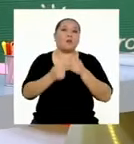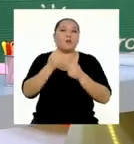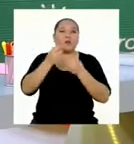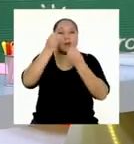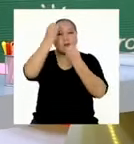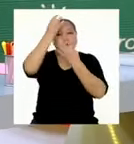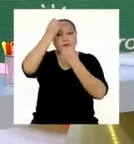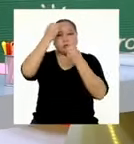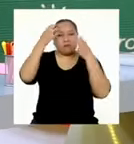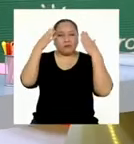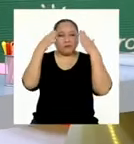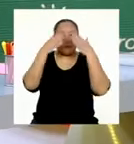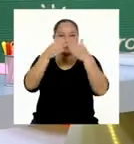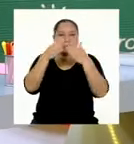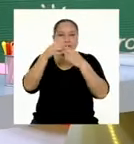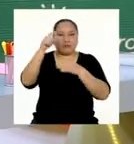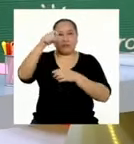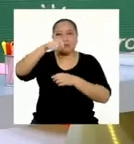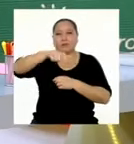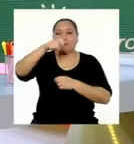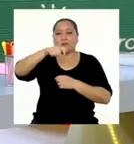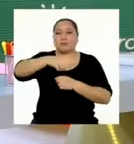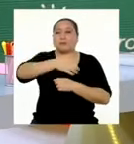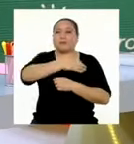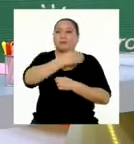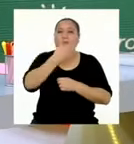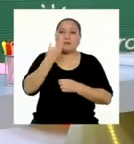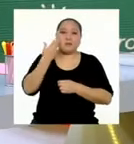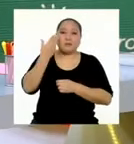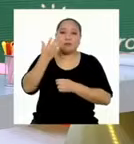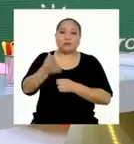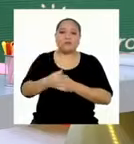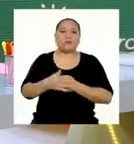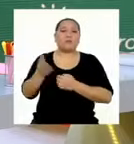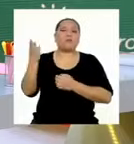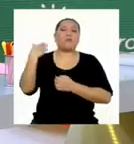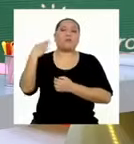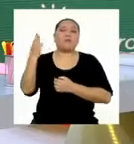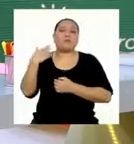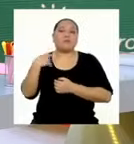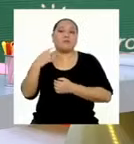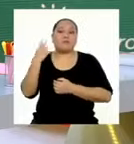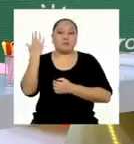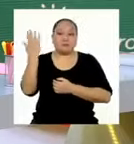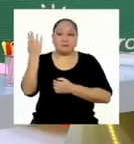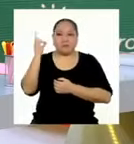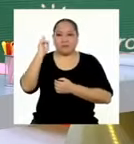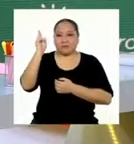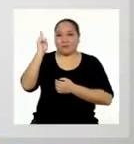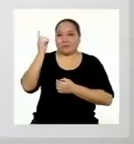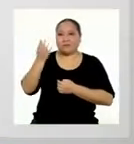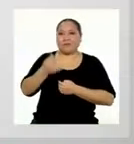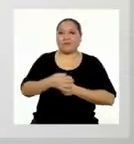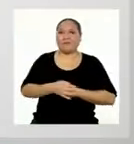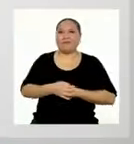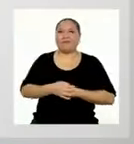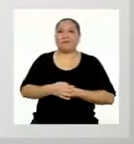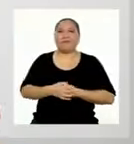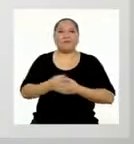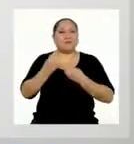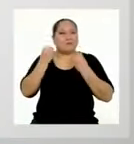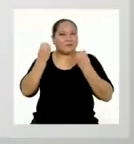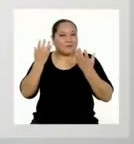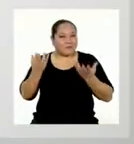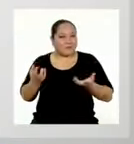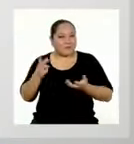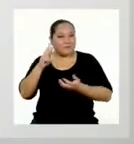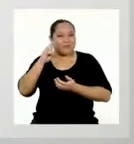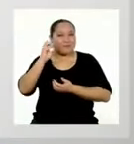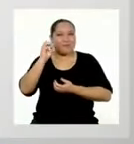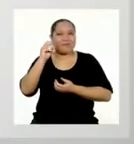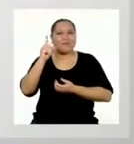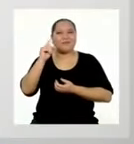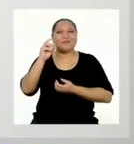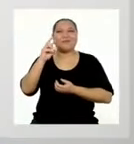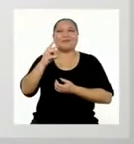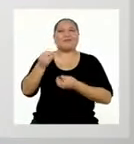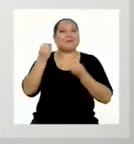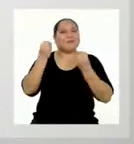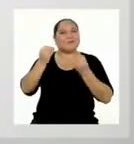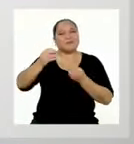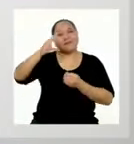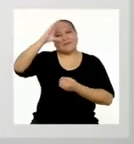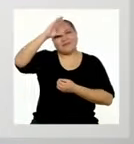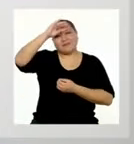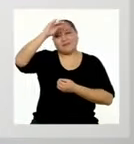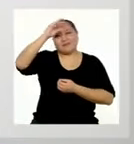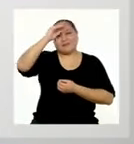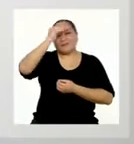específicos y necesarios para mejorarla, vamos a llamar a la profesora. ¿Qué tal, Rodrigo? ¿Qué tal, chicas y